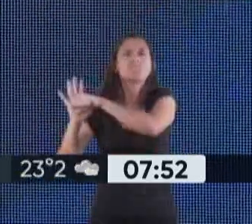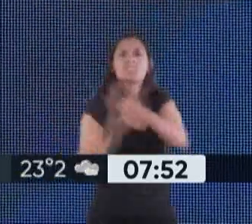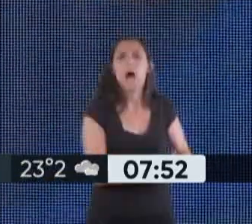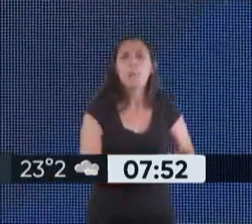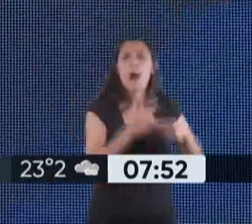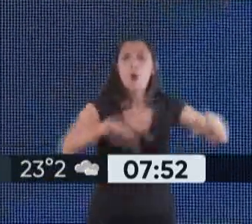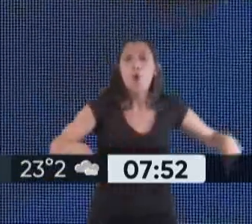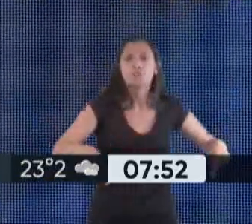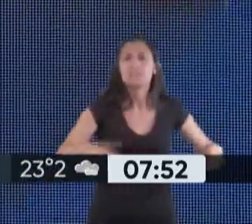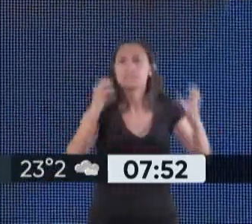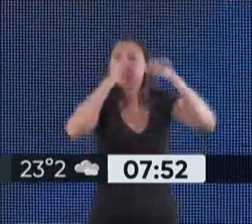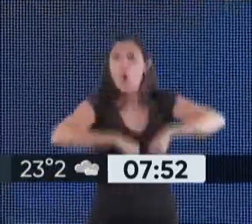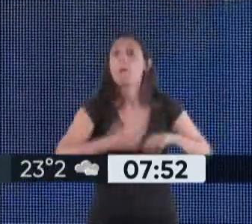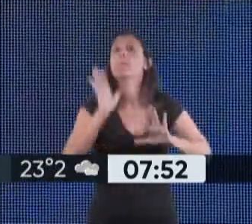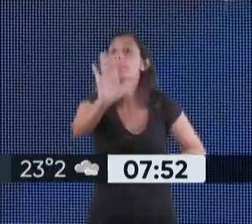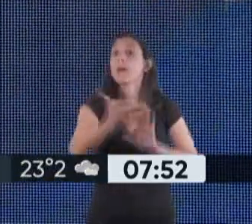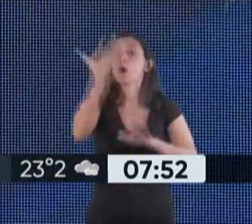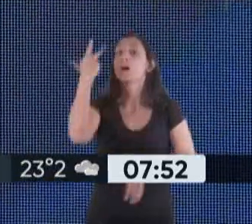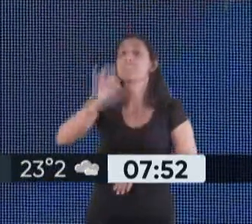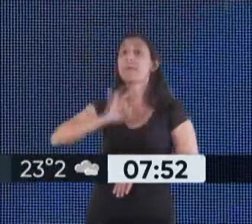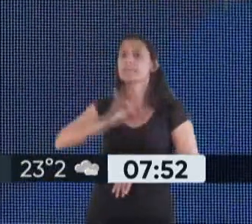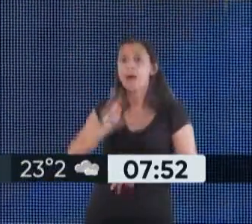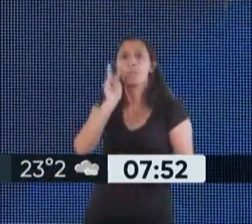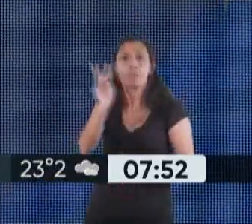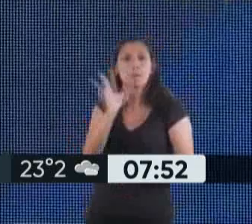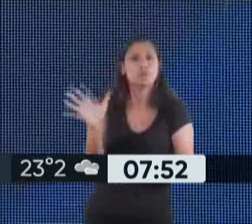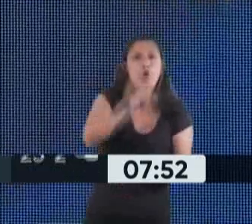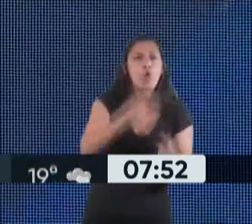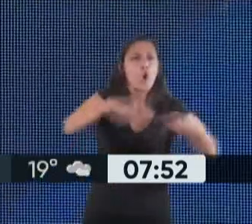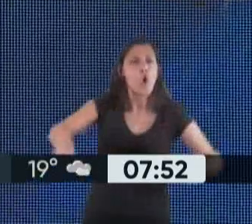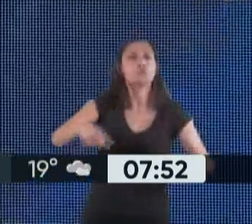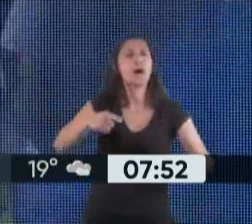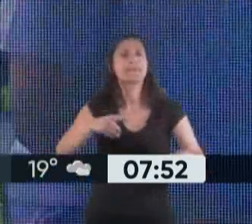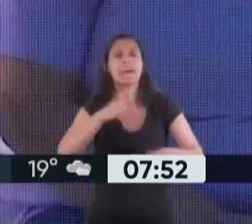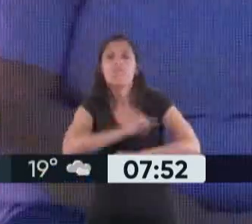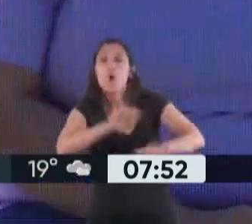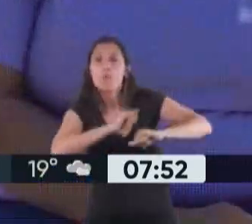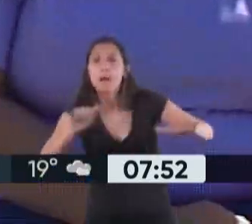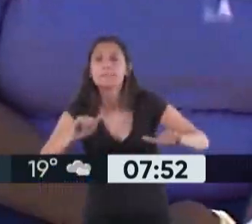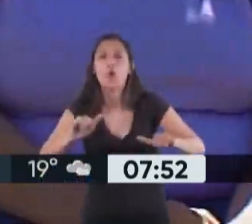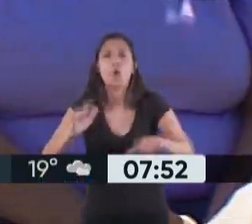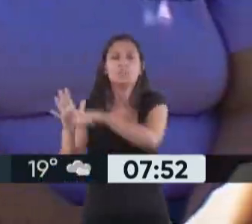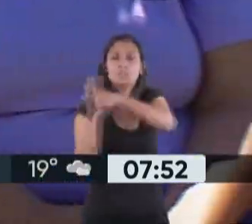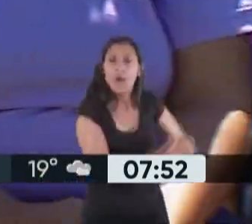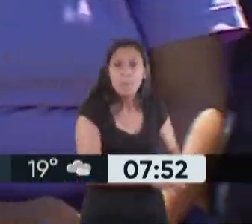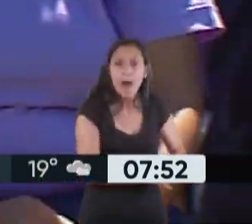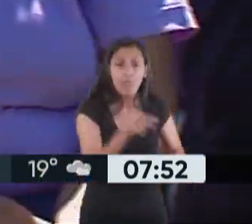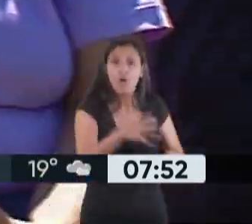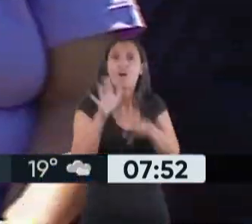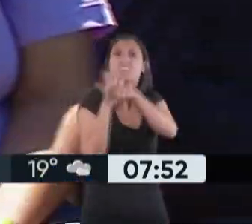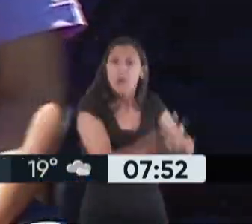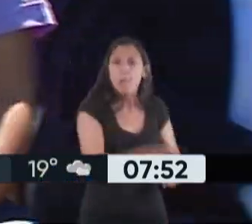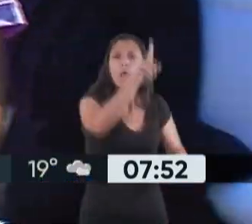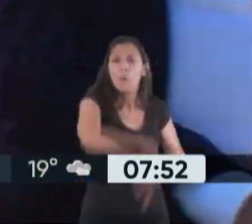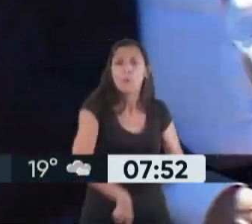verdad hace tres años que venimos viendo cómo se tapan noticias en la Argentina que hacen al desarrollo de la Argentina y al buen